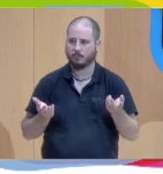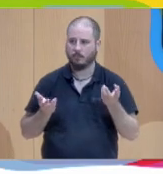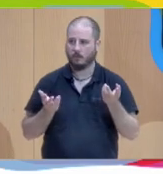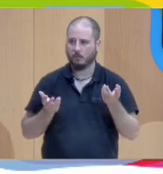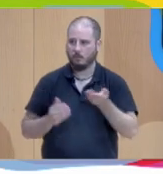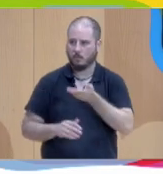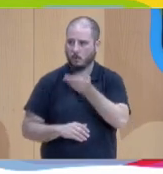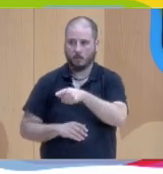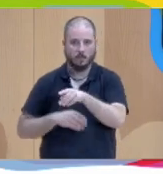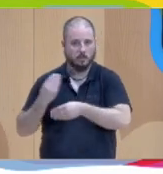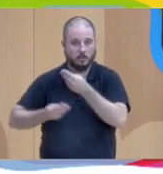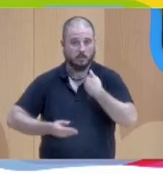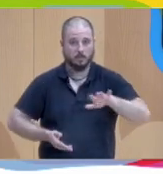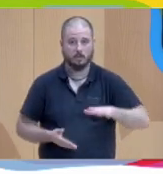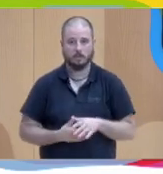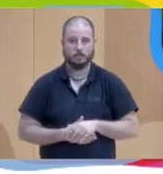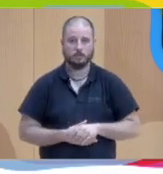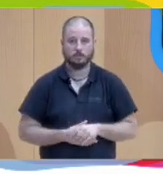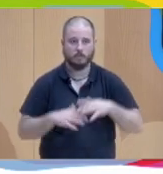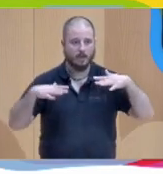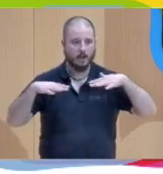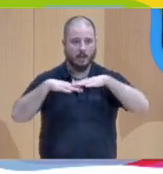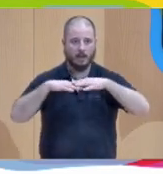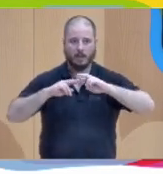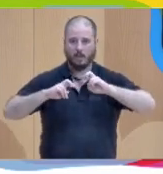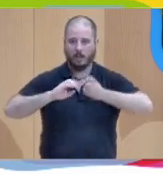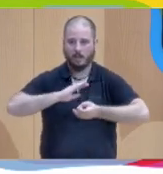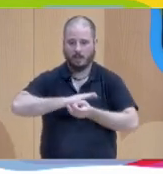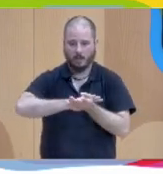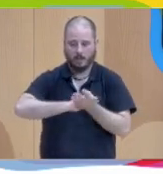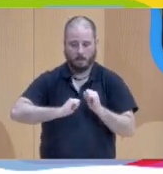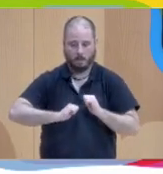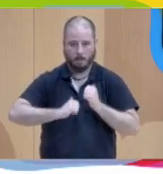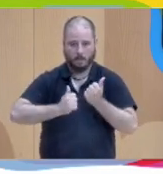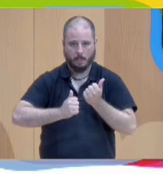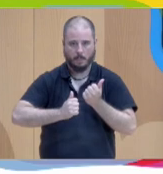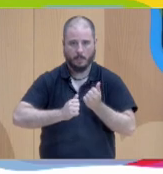hecha, yo creo, ¿no? Es decir, la red inicial ya está creada, el germen ya está, el árbol ya está creciendo.